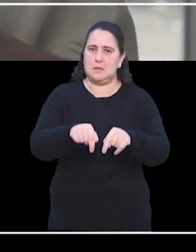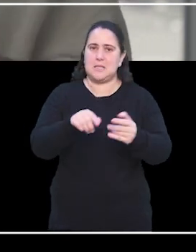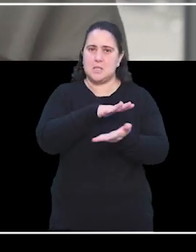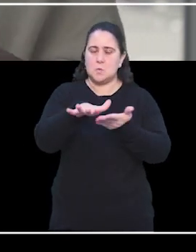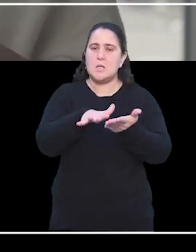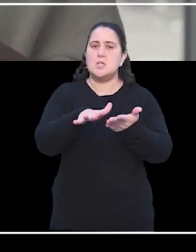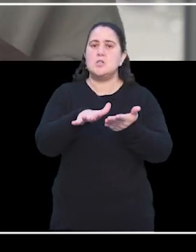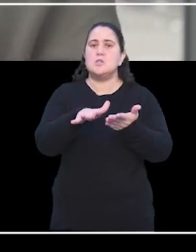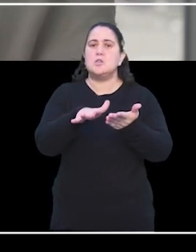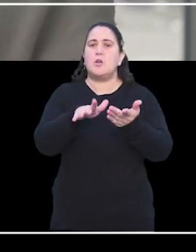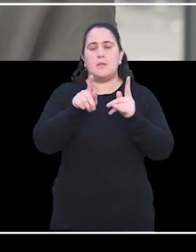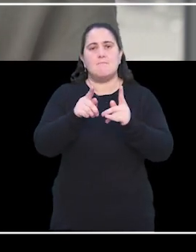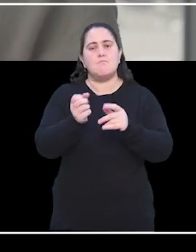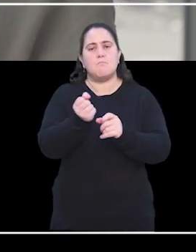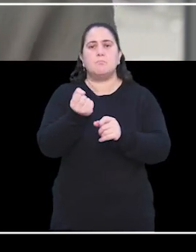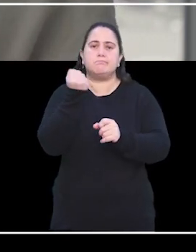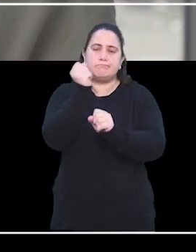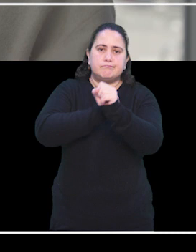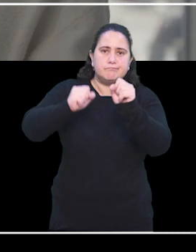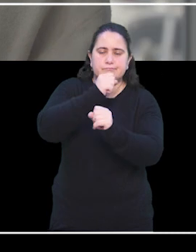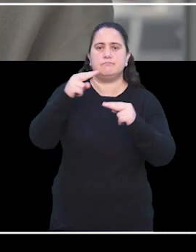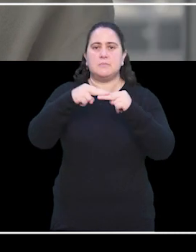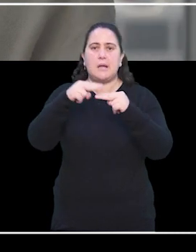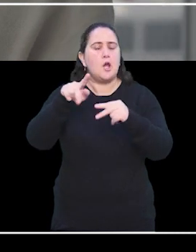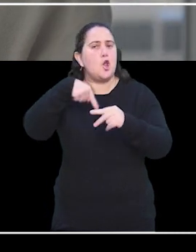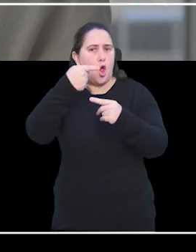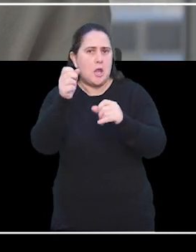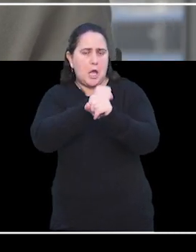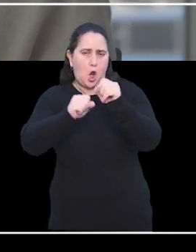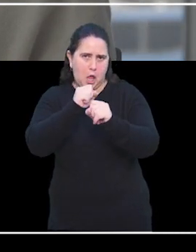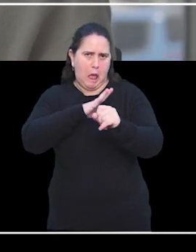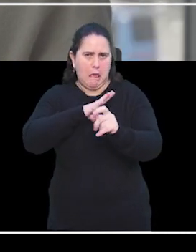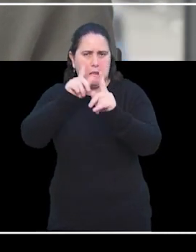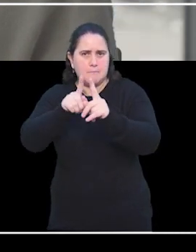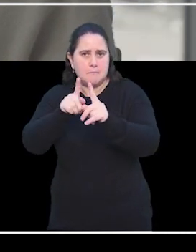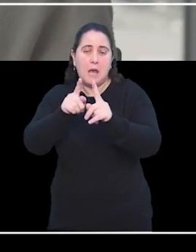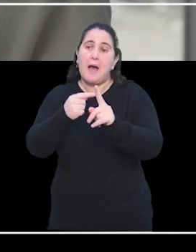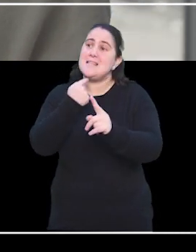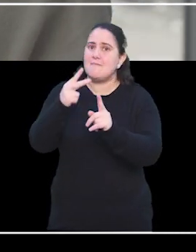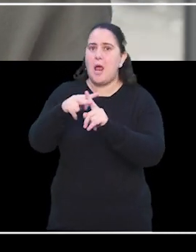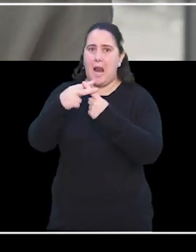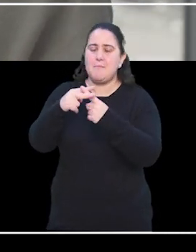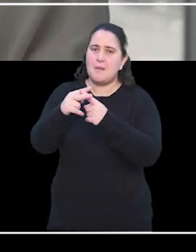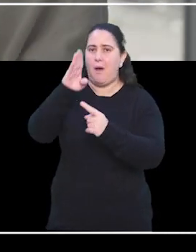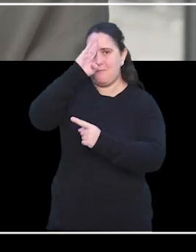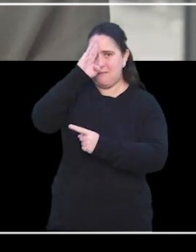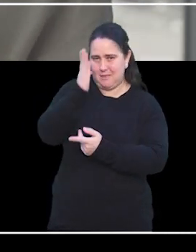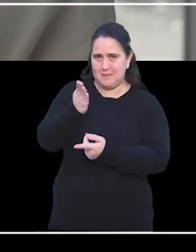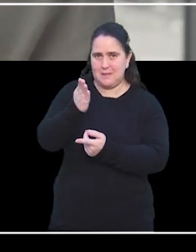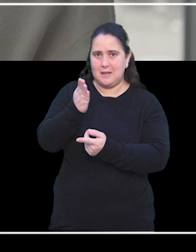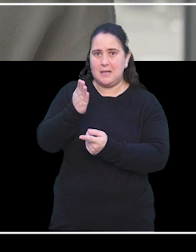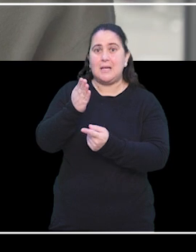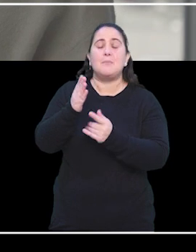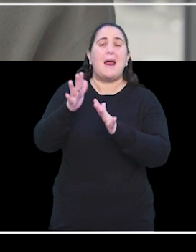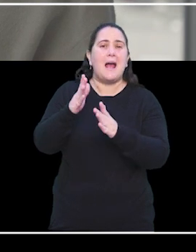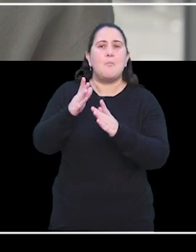usar la tecnología, el Internet, las otras tecnologías que tenemos como una herramienta para aprender qué es el